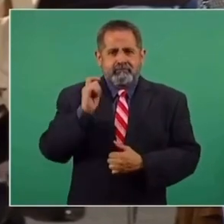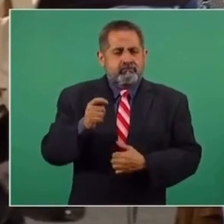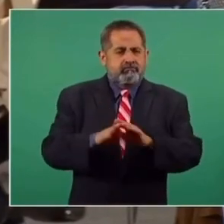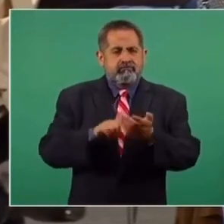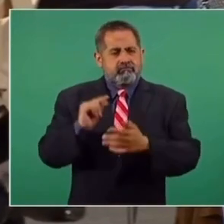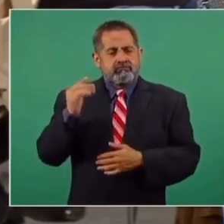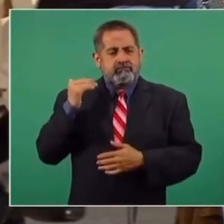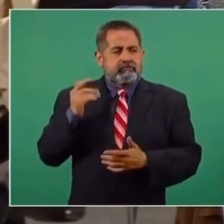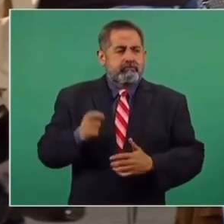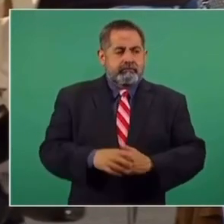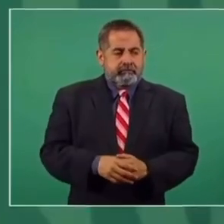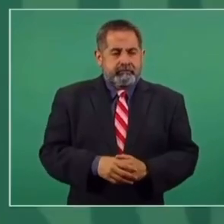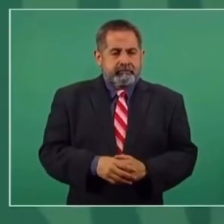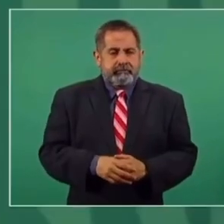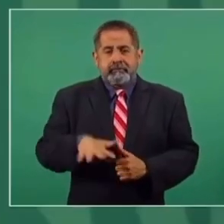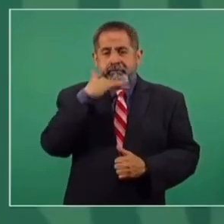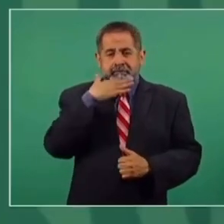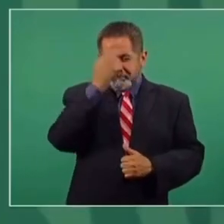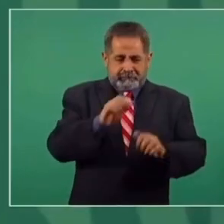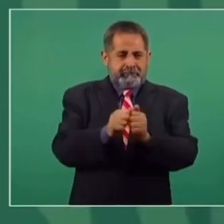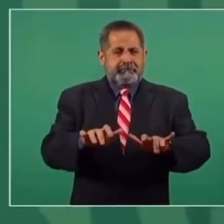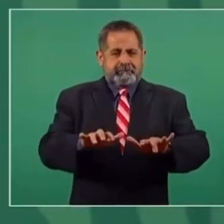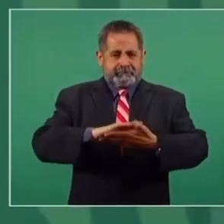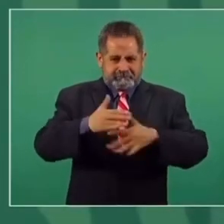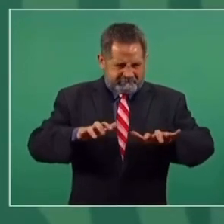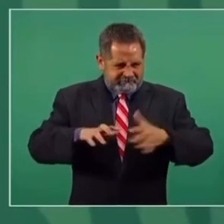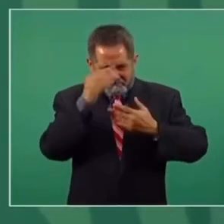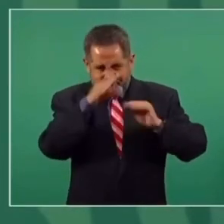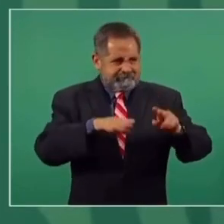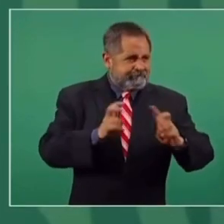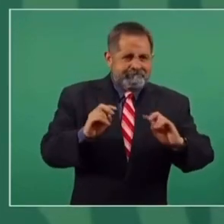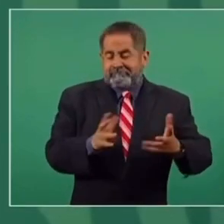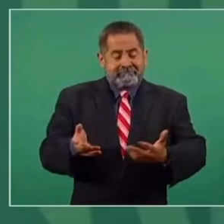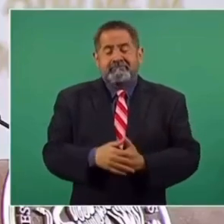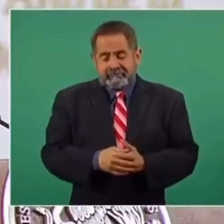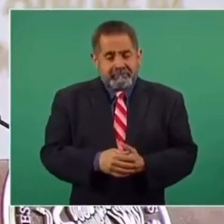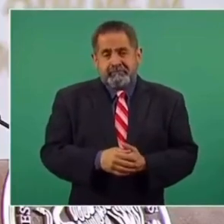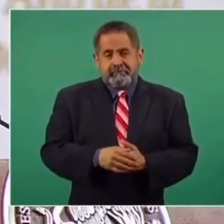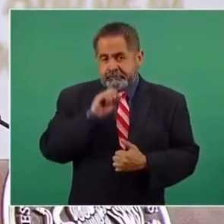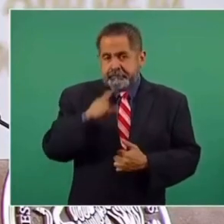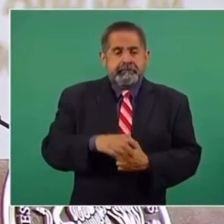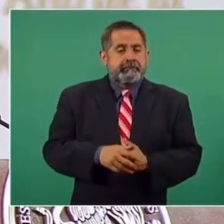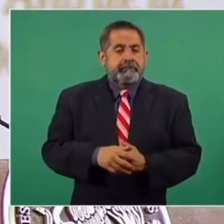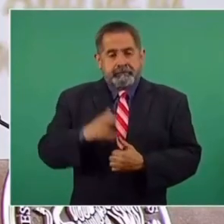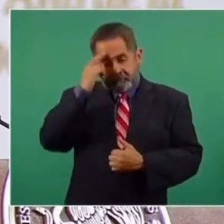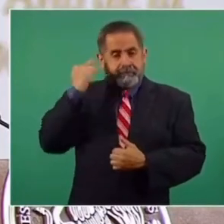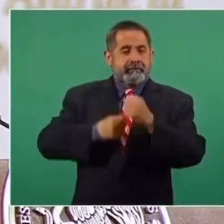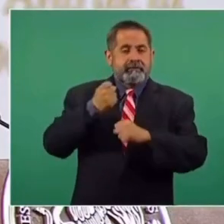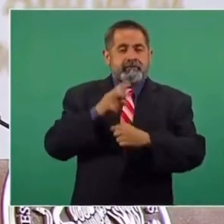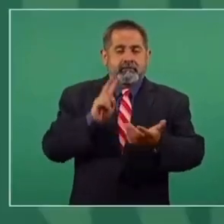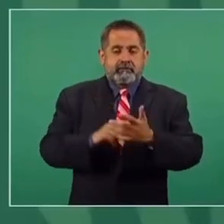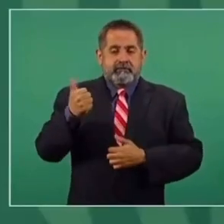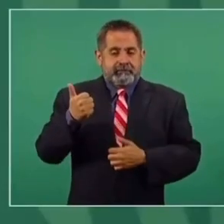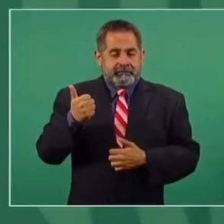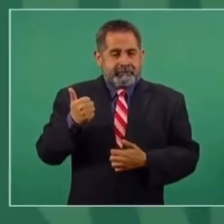el fraude cibernético, que lo aplicaron en el 2006.